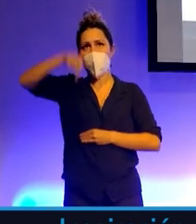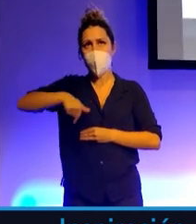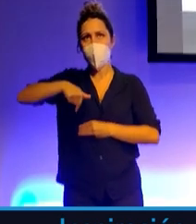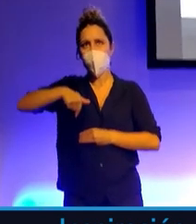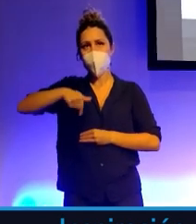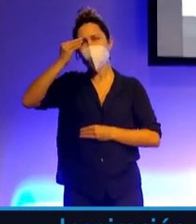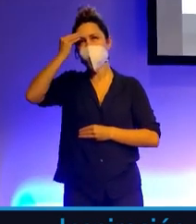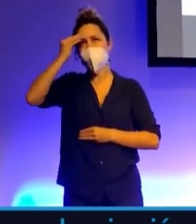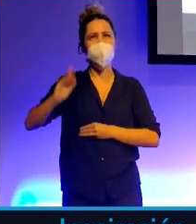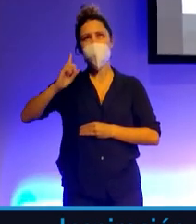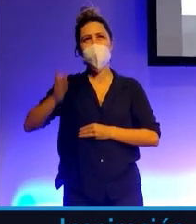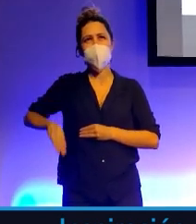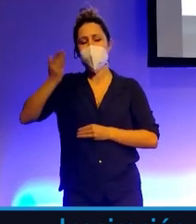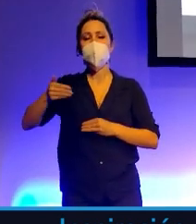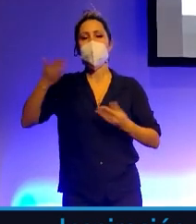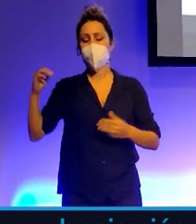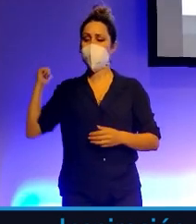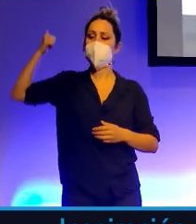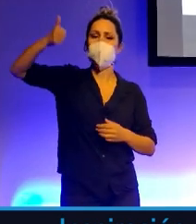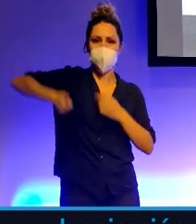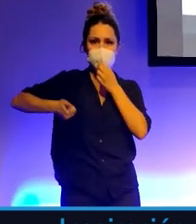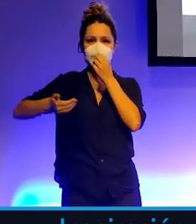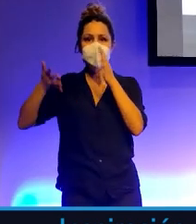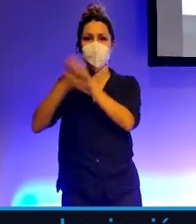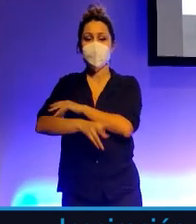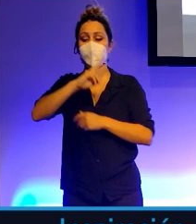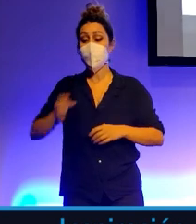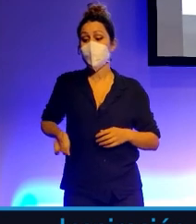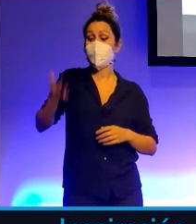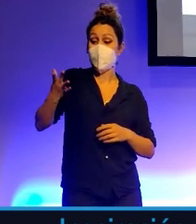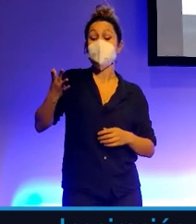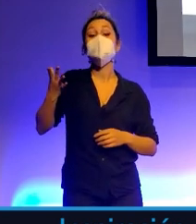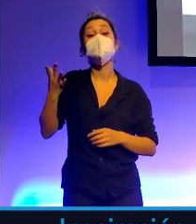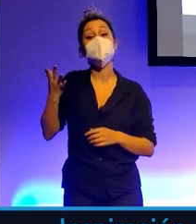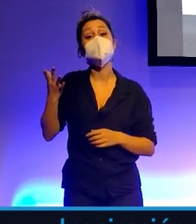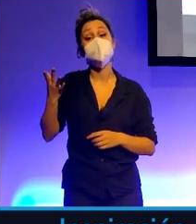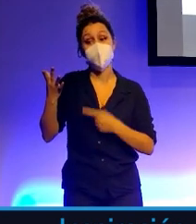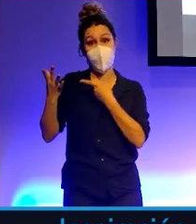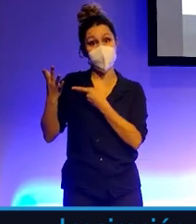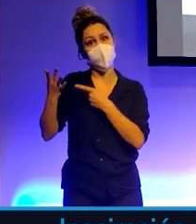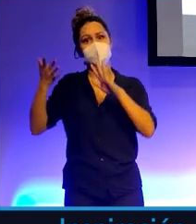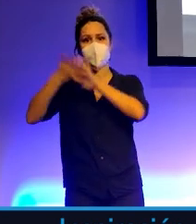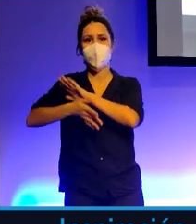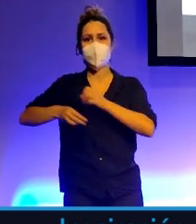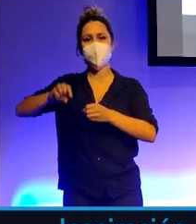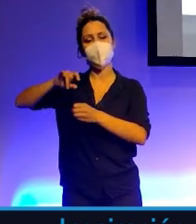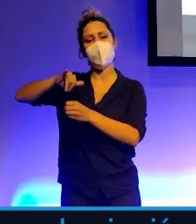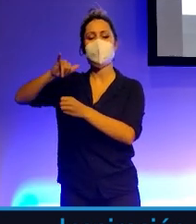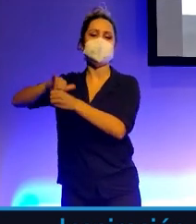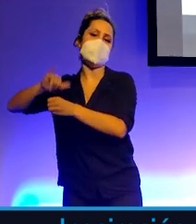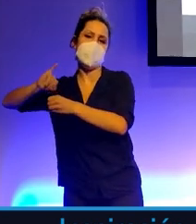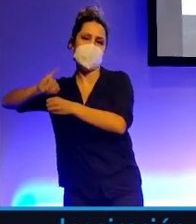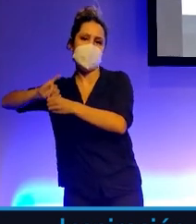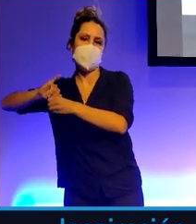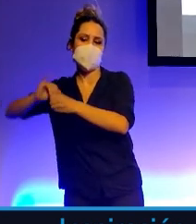pero sobre todo pensando en el largo recorrido. La creación de valor no es una story de Instagram. La creación de